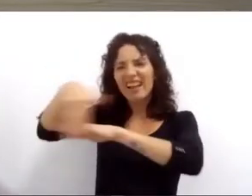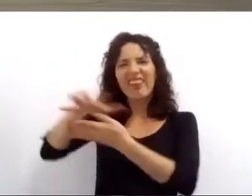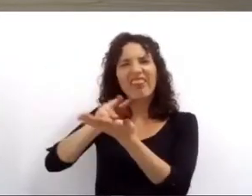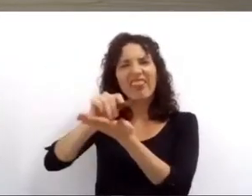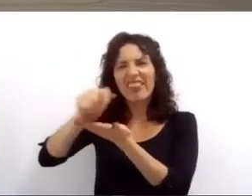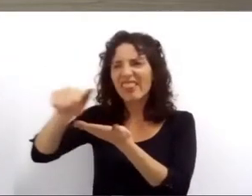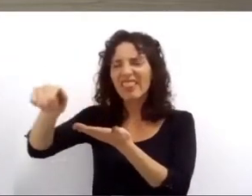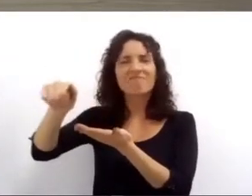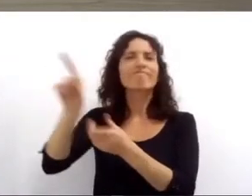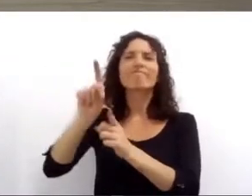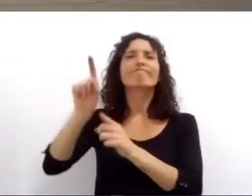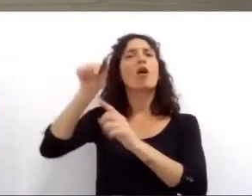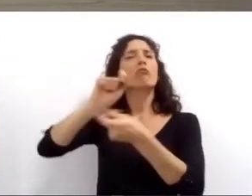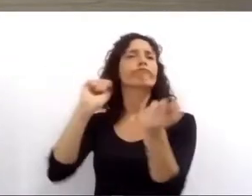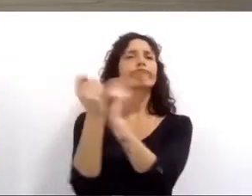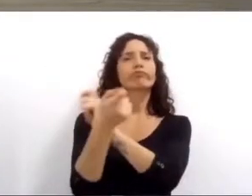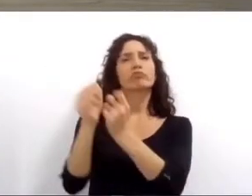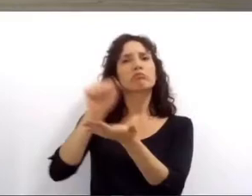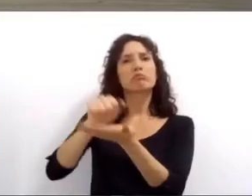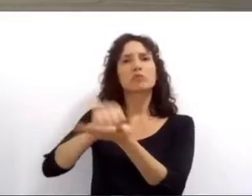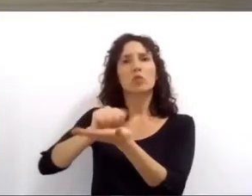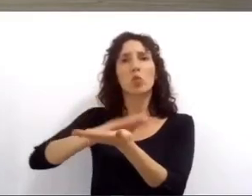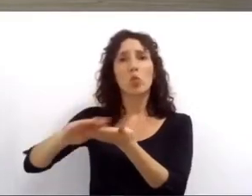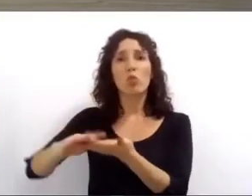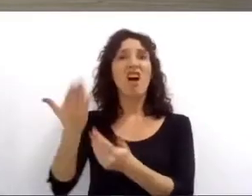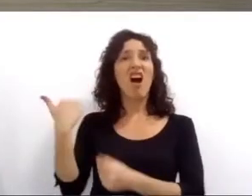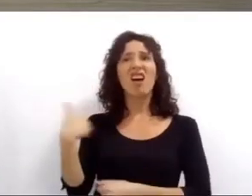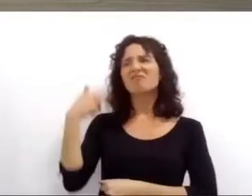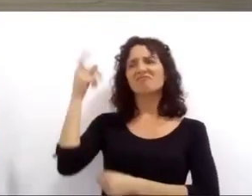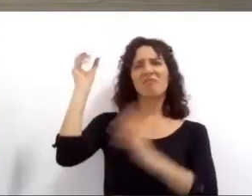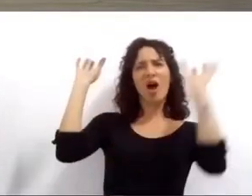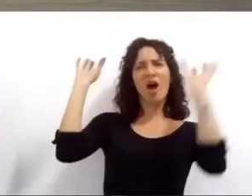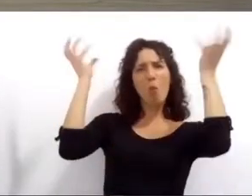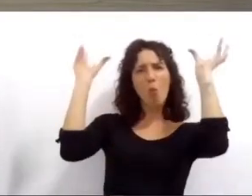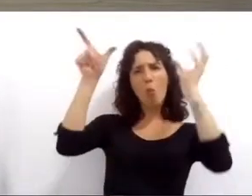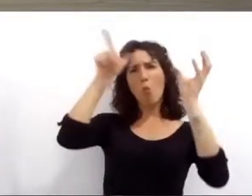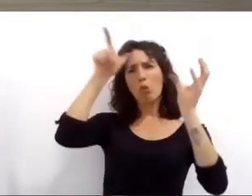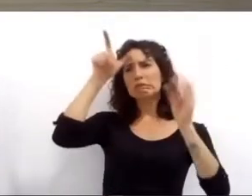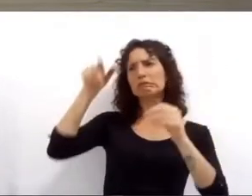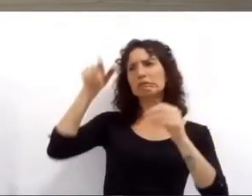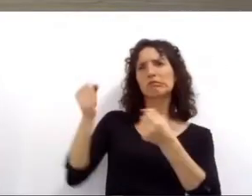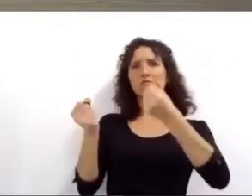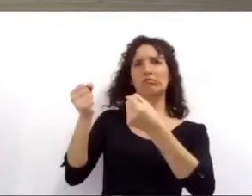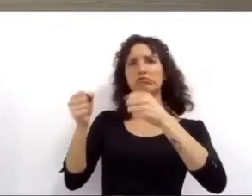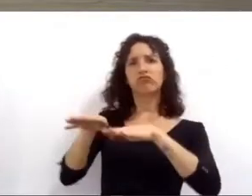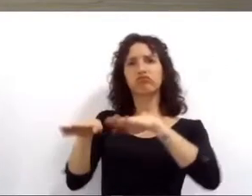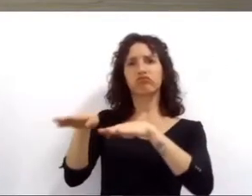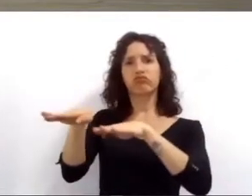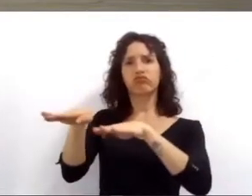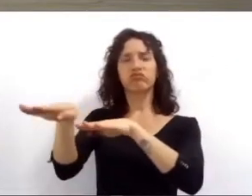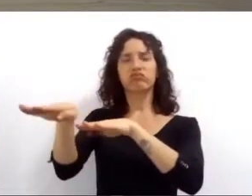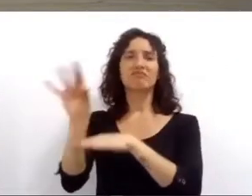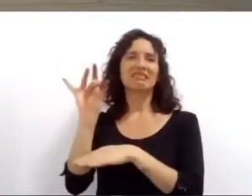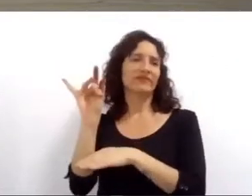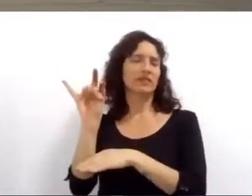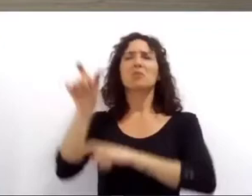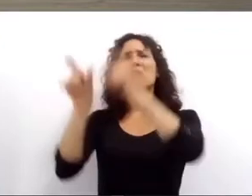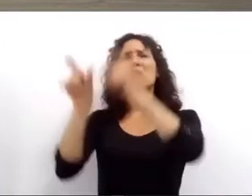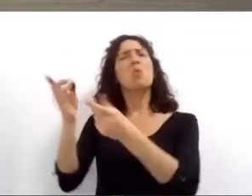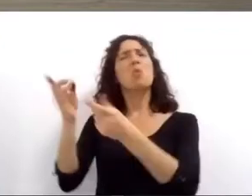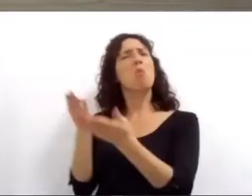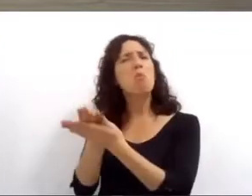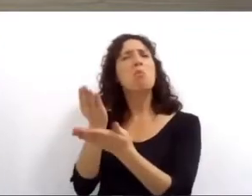que pasar las ambulancias y los patrulleros. Hacía más de 40 años que los vecinos pedían esta obra. Es pequeña,